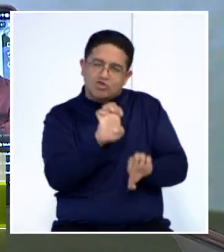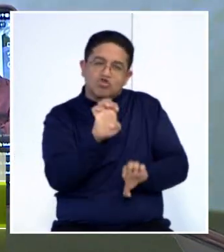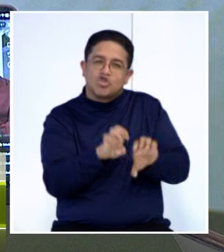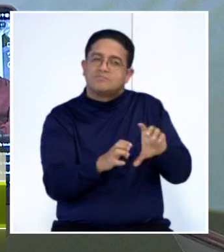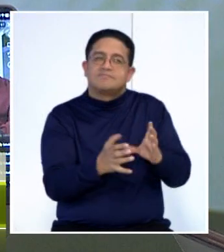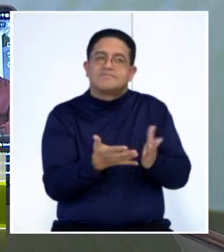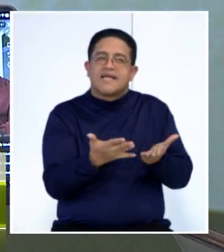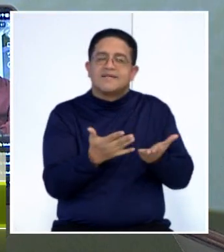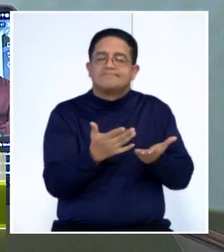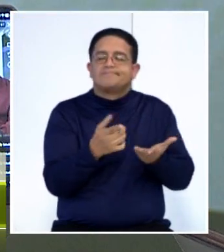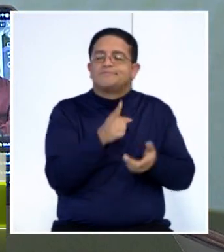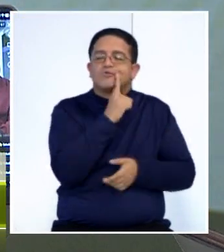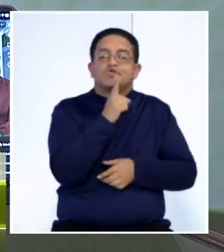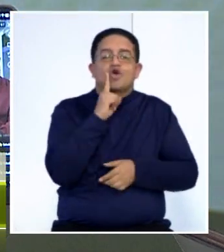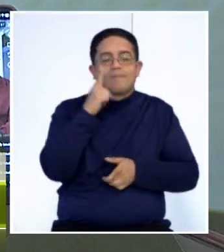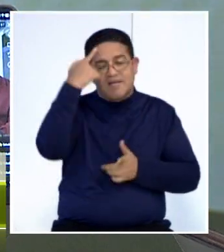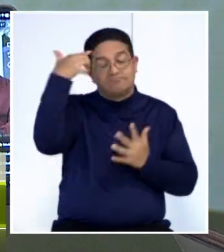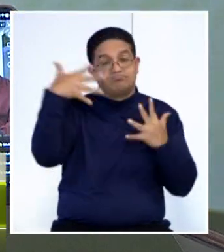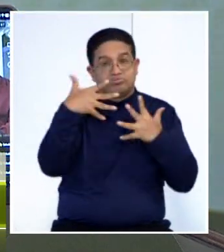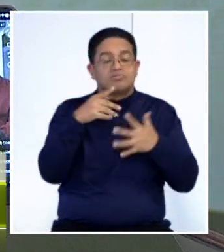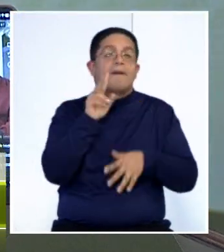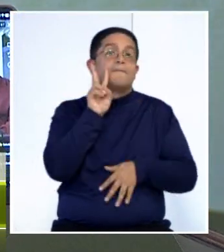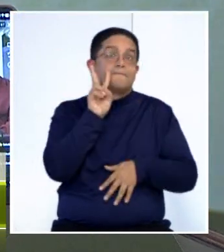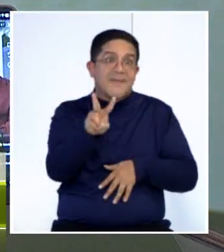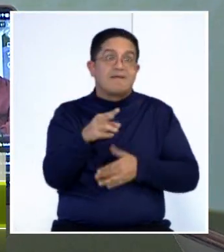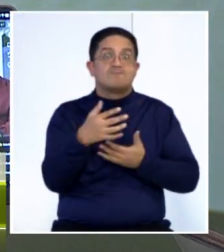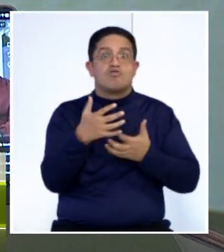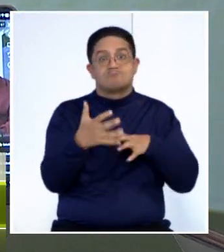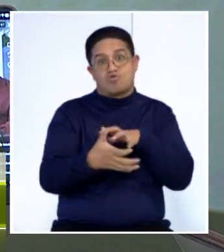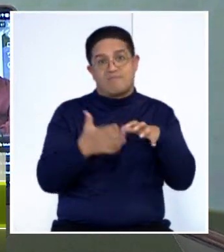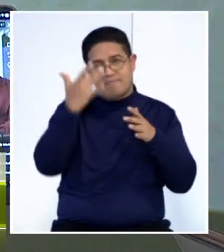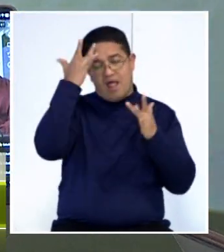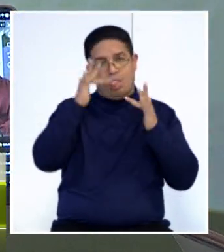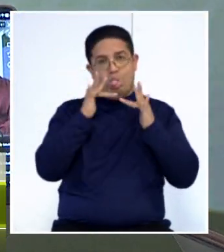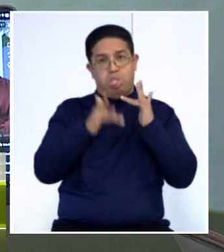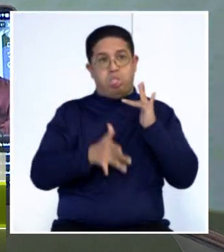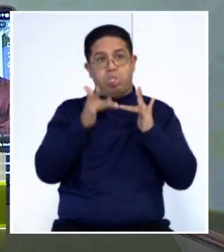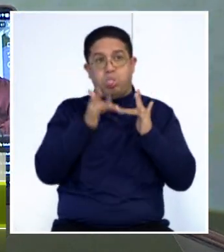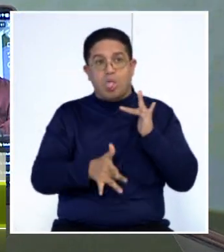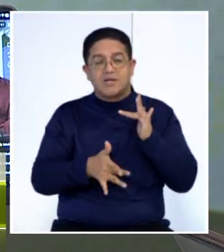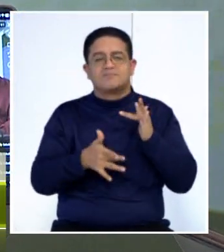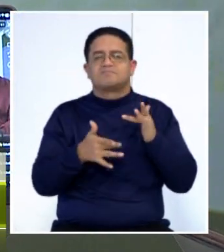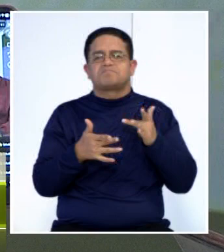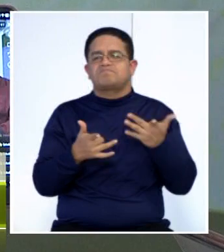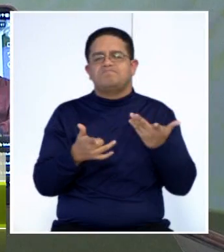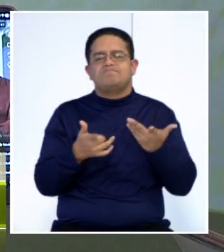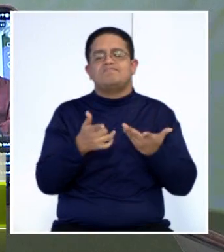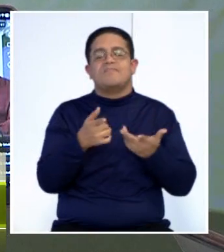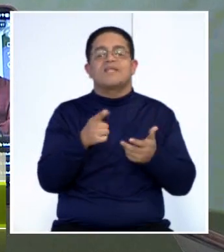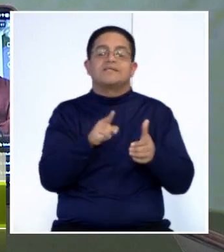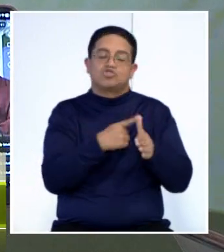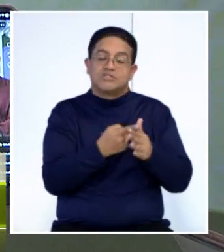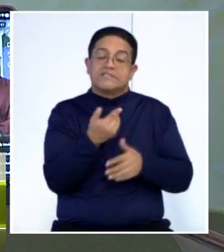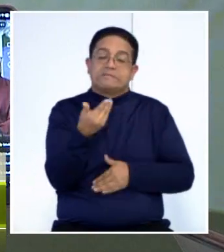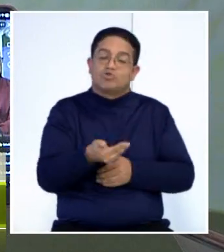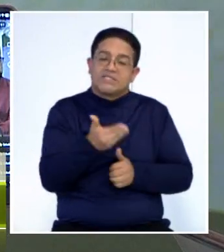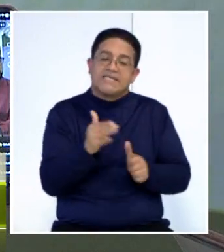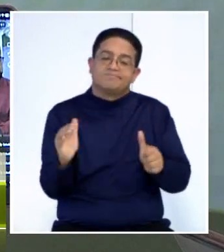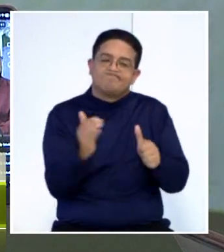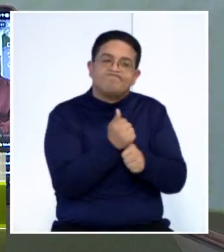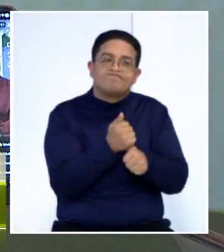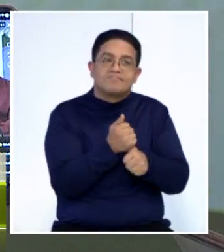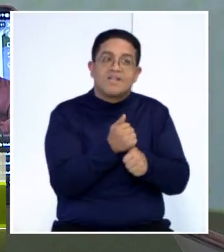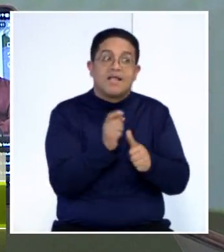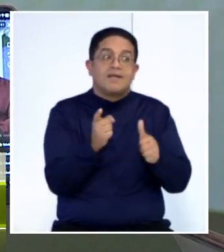deterioro neurocognitivo, comenzamos a ver fallas leves. Y estas fallas leves podemos ubicarlas. Es muy importante, sobre todo, por eso hablamos